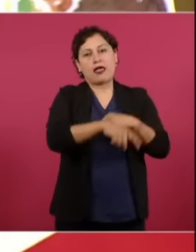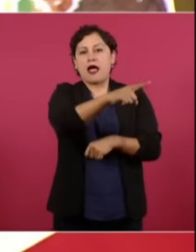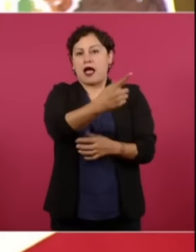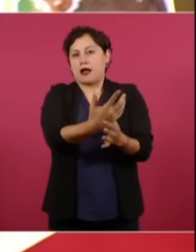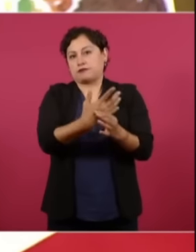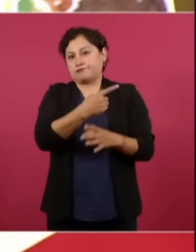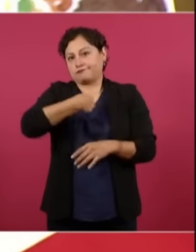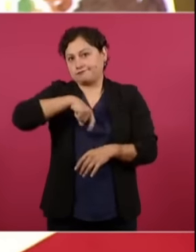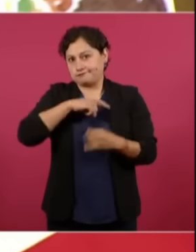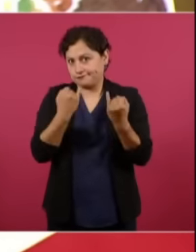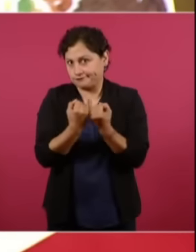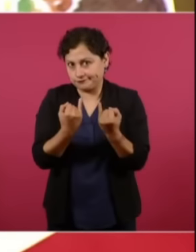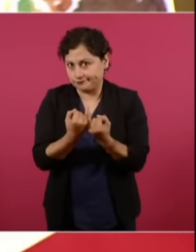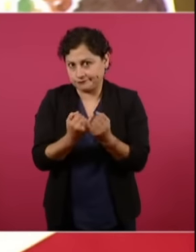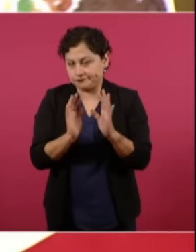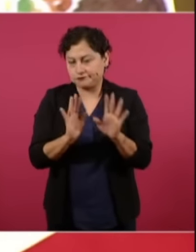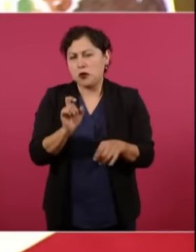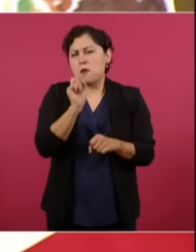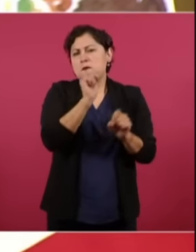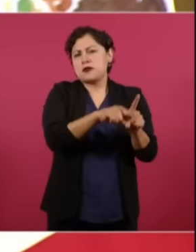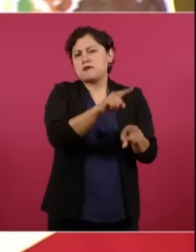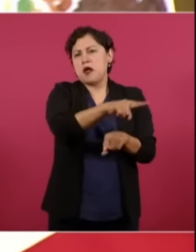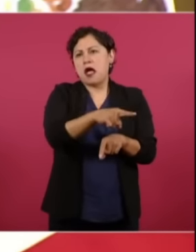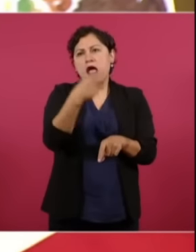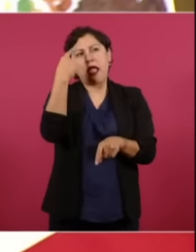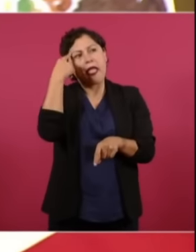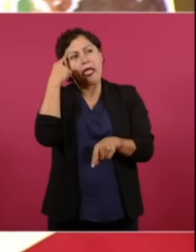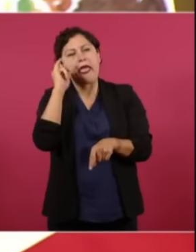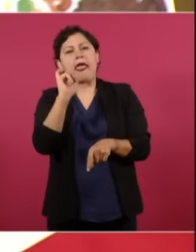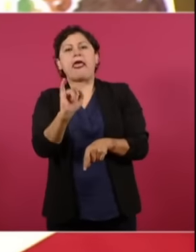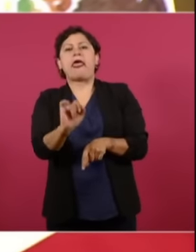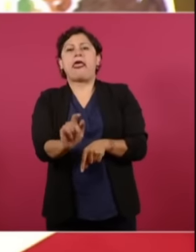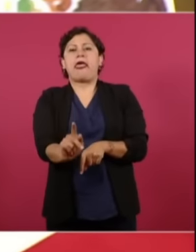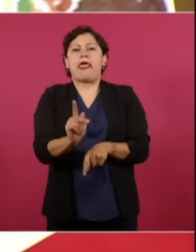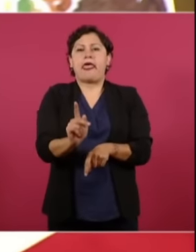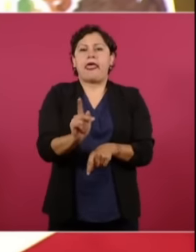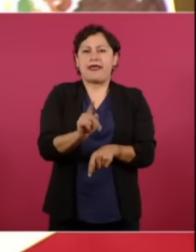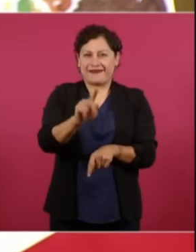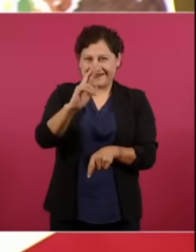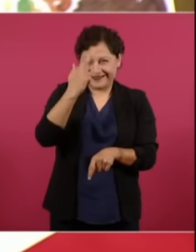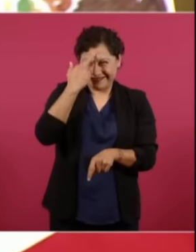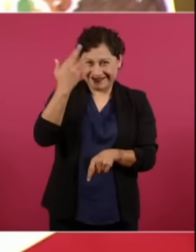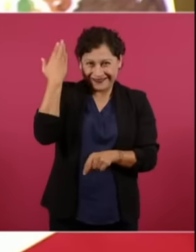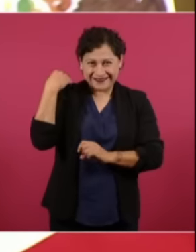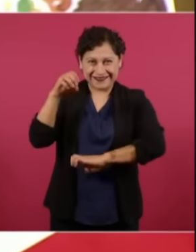para autoengañarse se acuerdan las encuestas de Masi Kohler